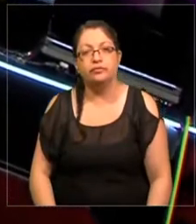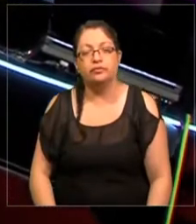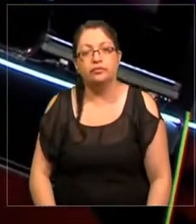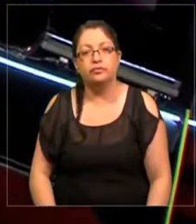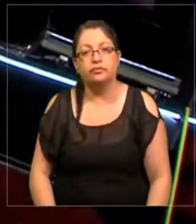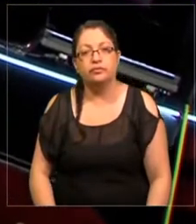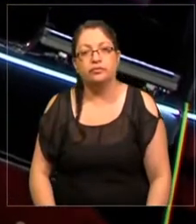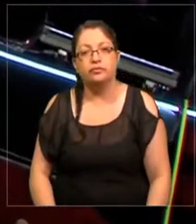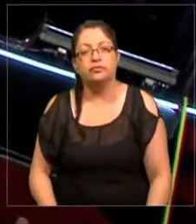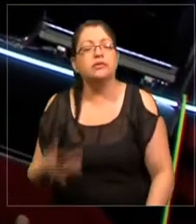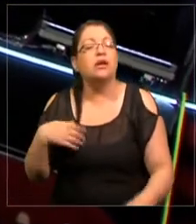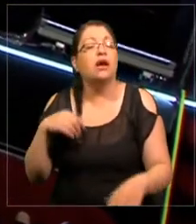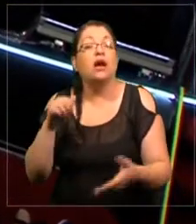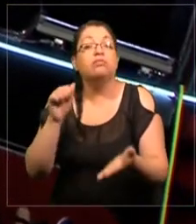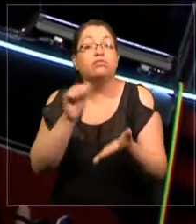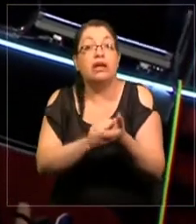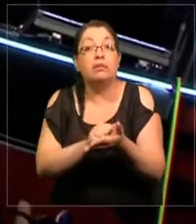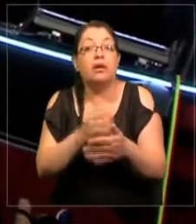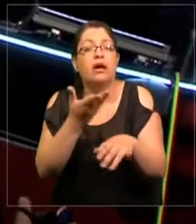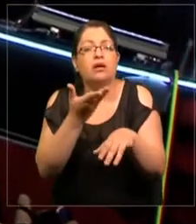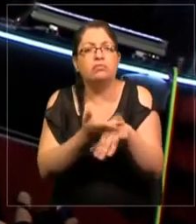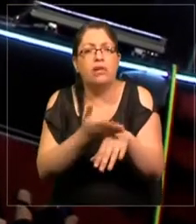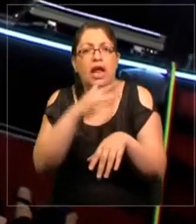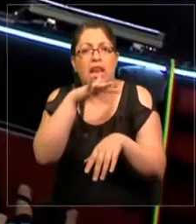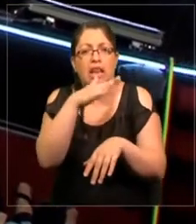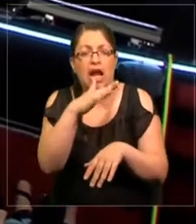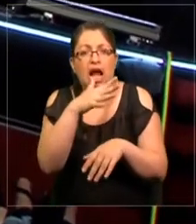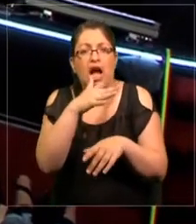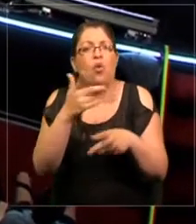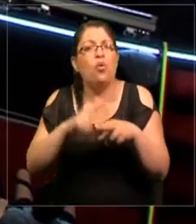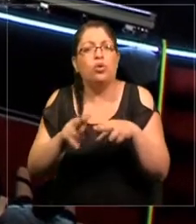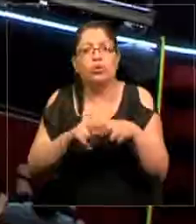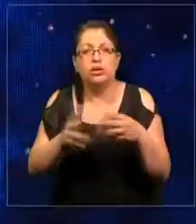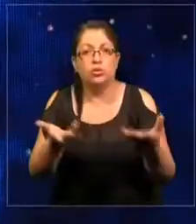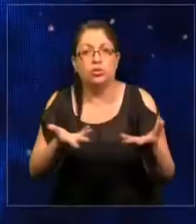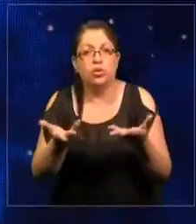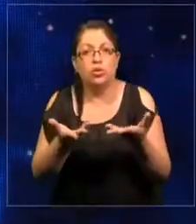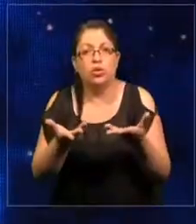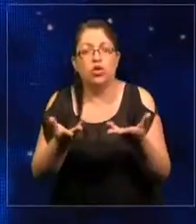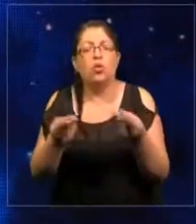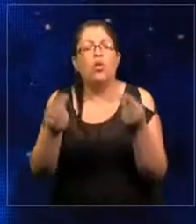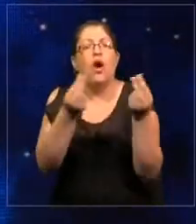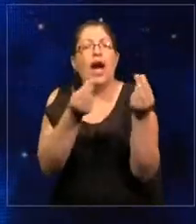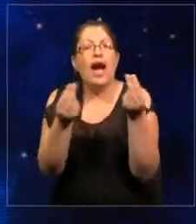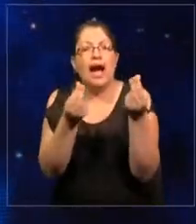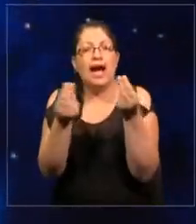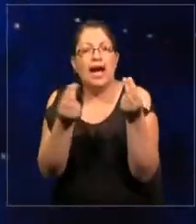de tratamiento de aguas. Lo hacemos a un alto nivel de calidad.